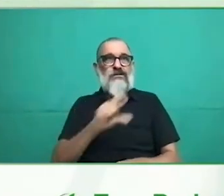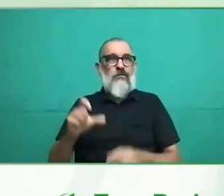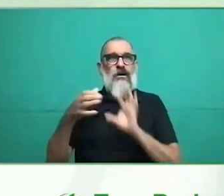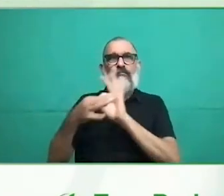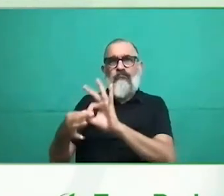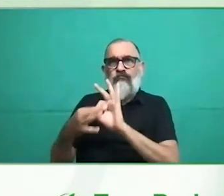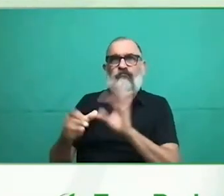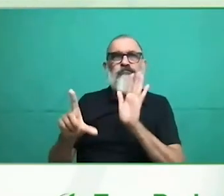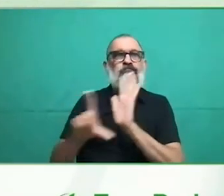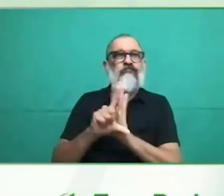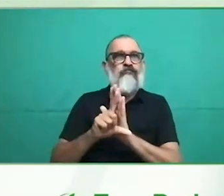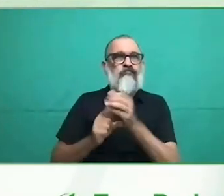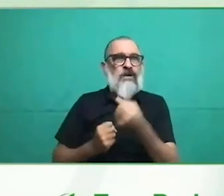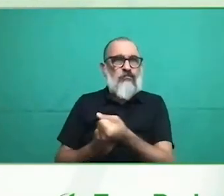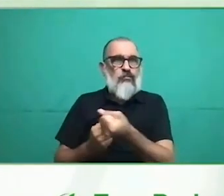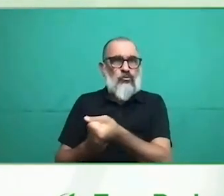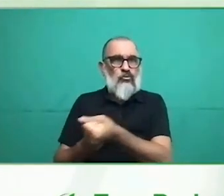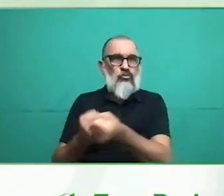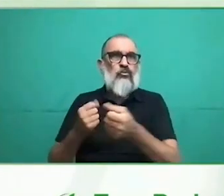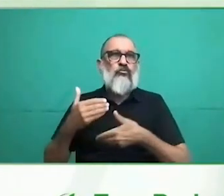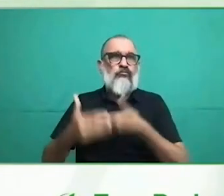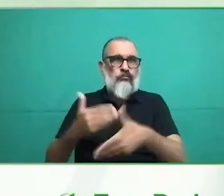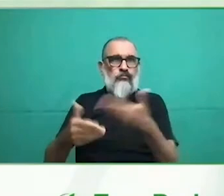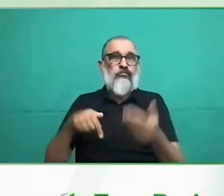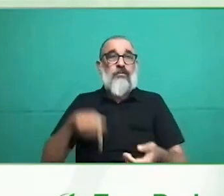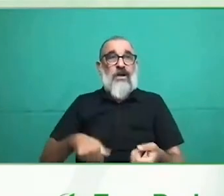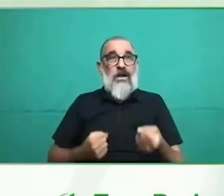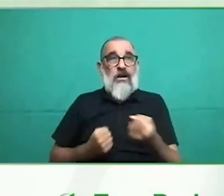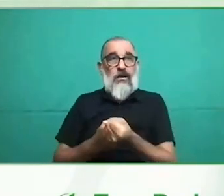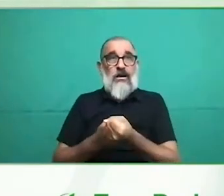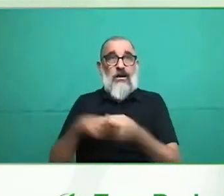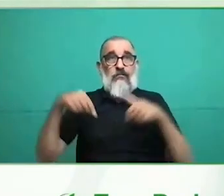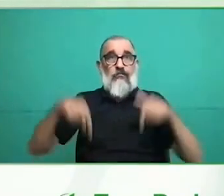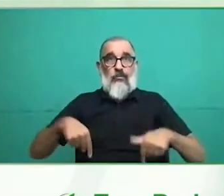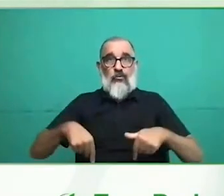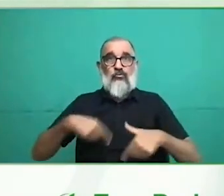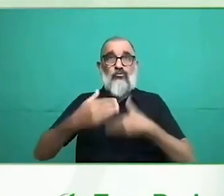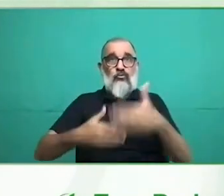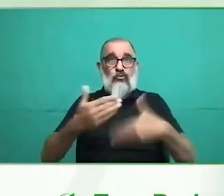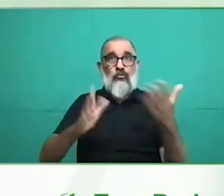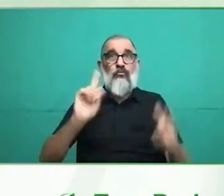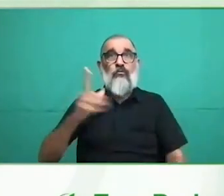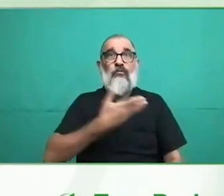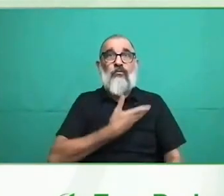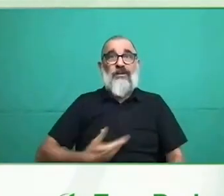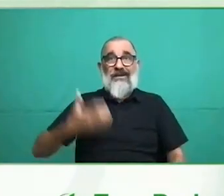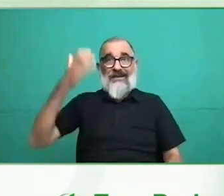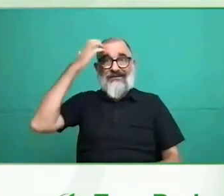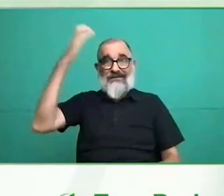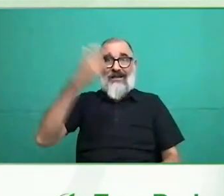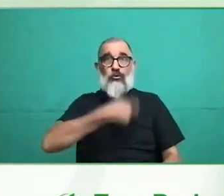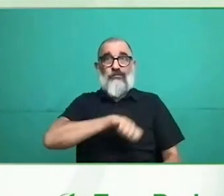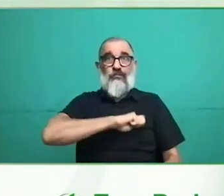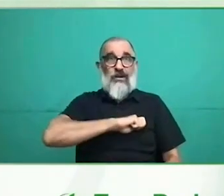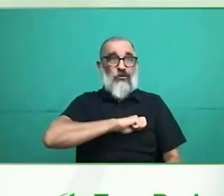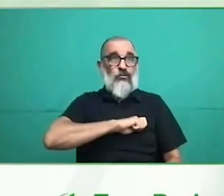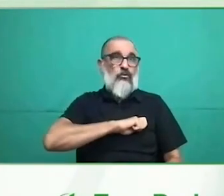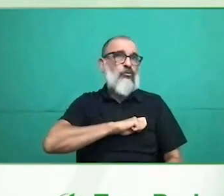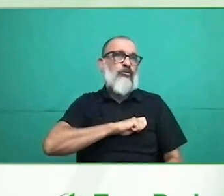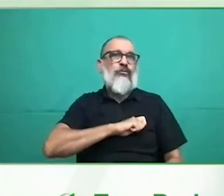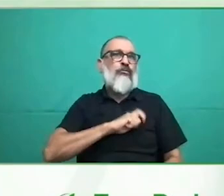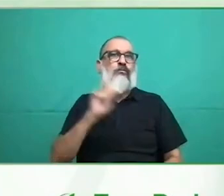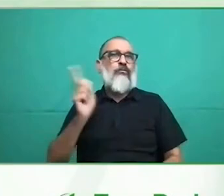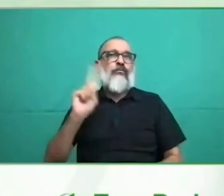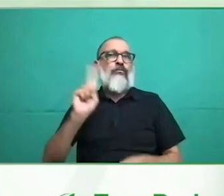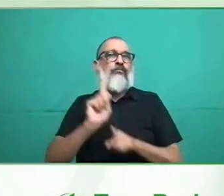a la toma de decisiones que se llama asistencia, donde no hay posibilidad de que quien te preste apoyo tome decisiones en